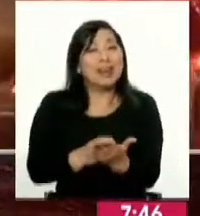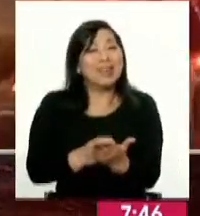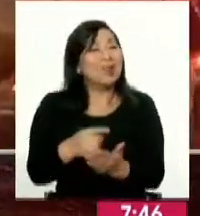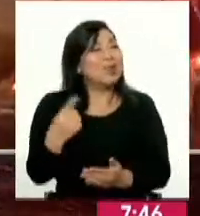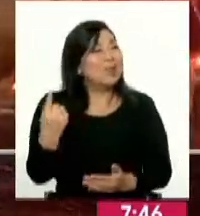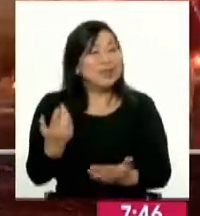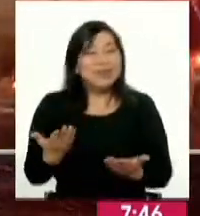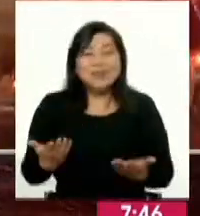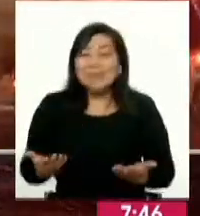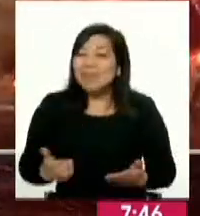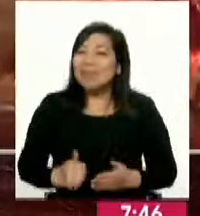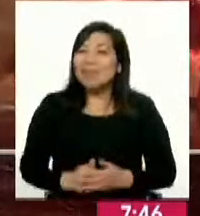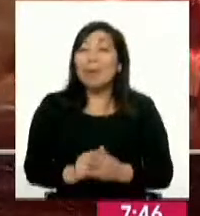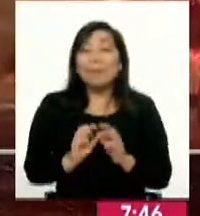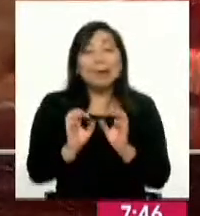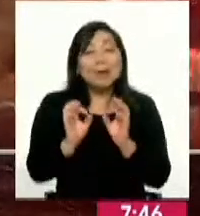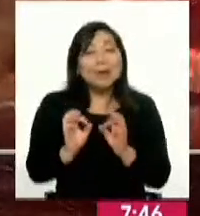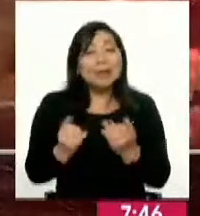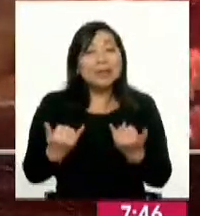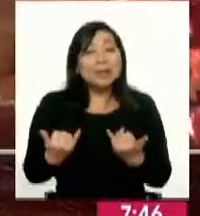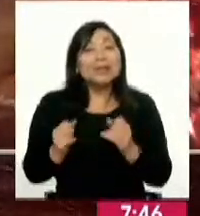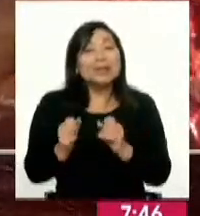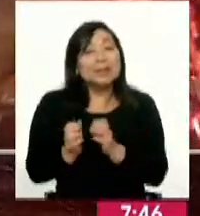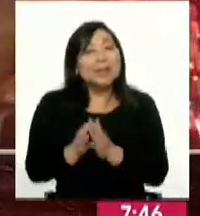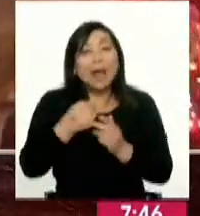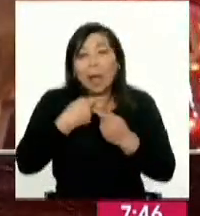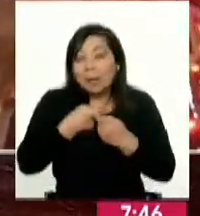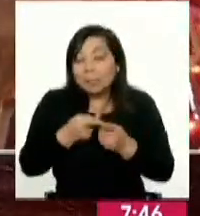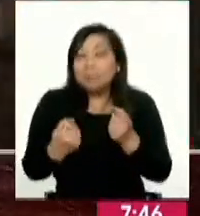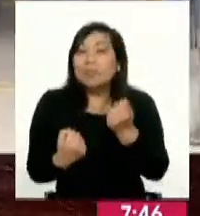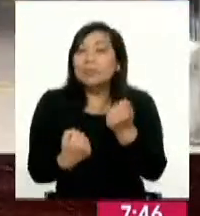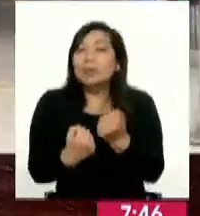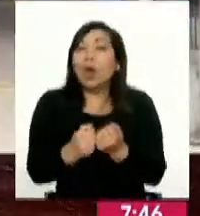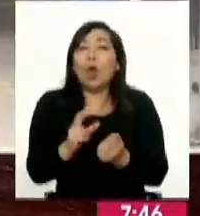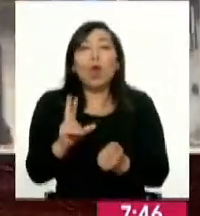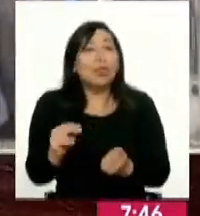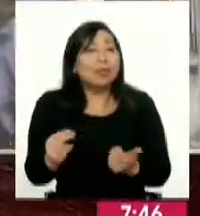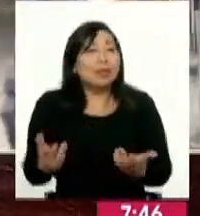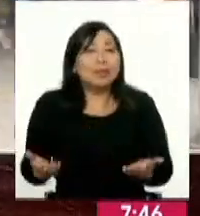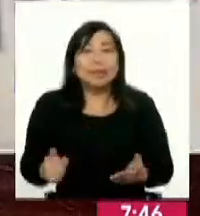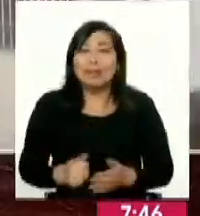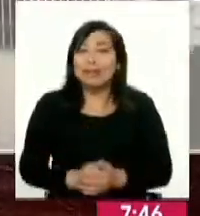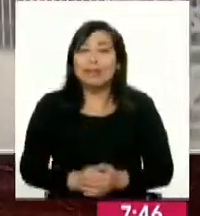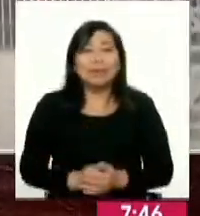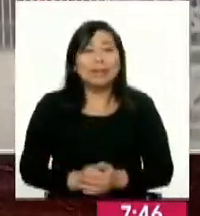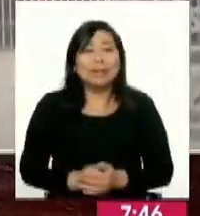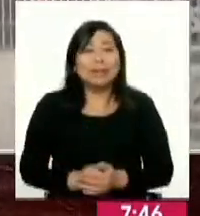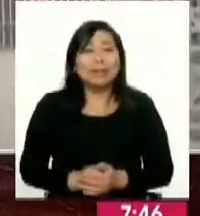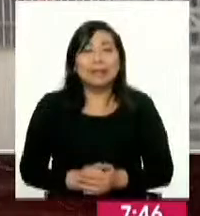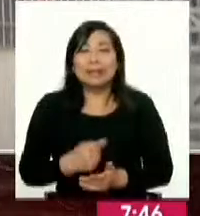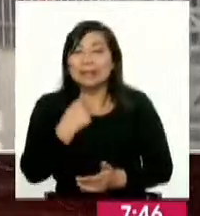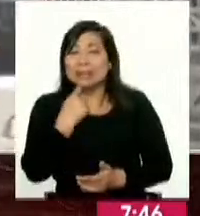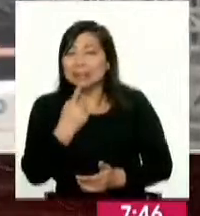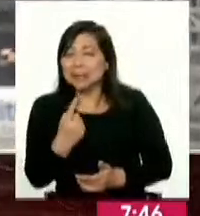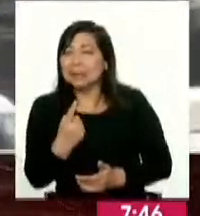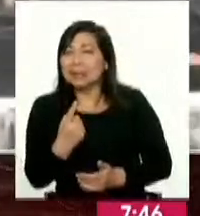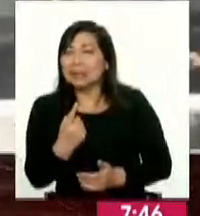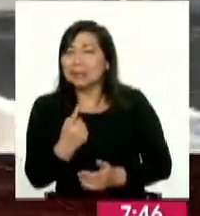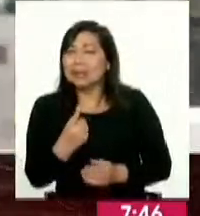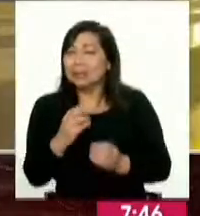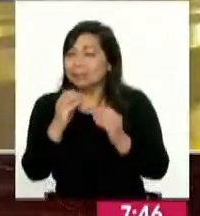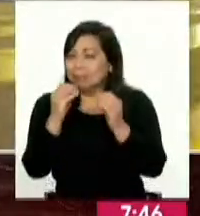los únicos pero lo correcto y ahí sí te pido por favor el apoyo es que no los satanicemos sino que lo